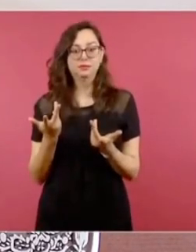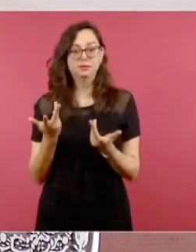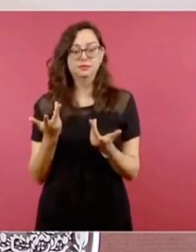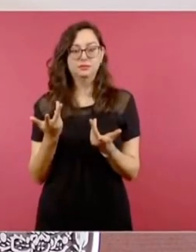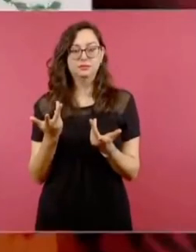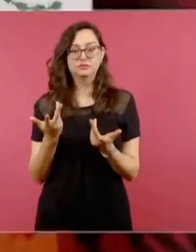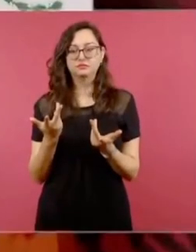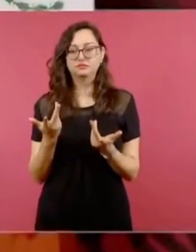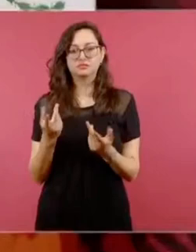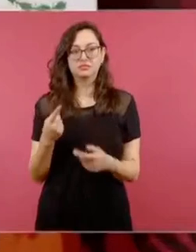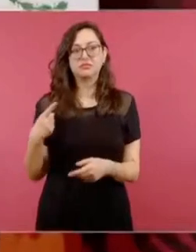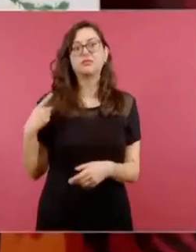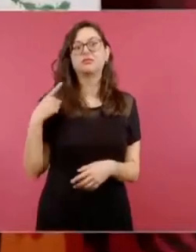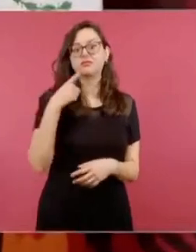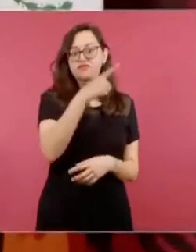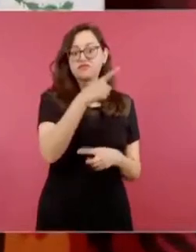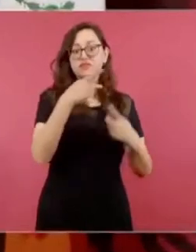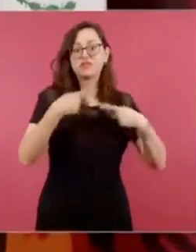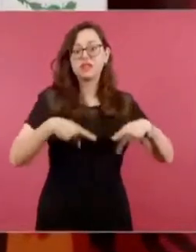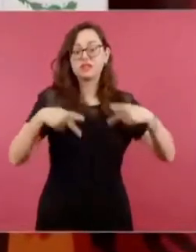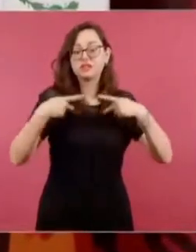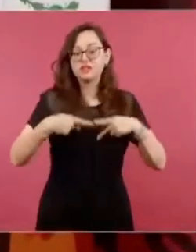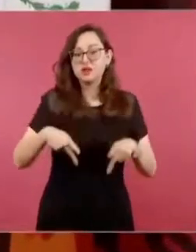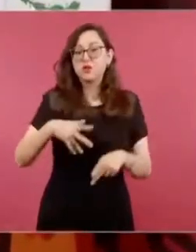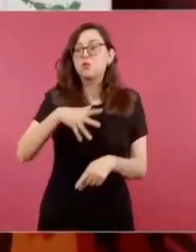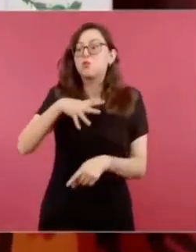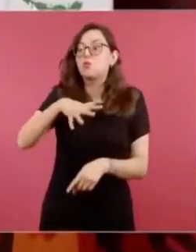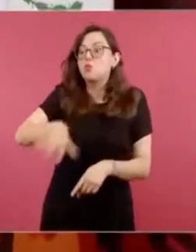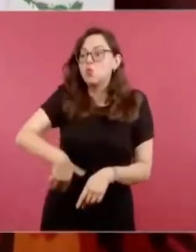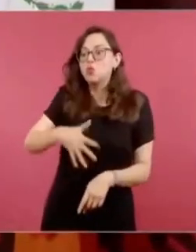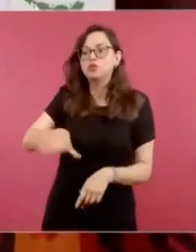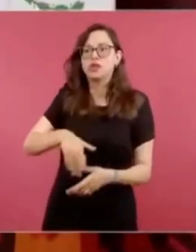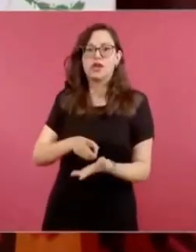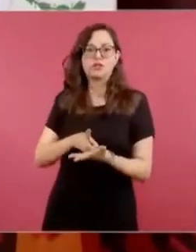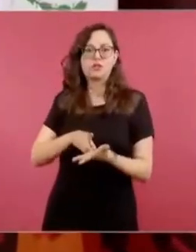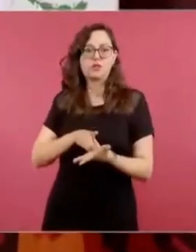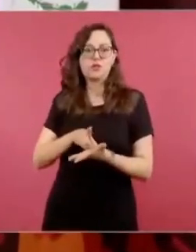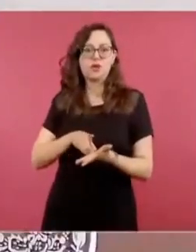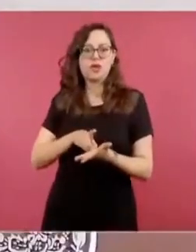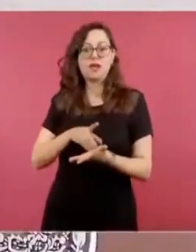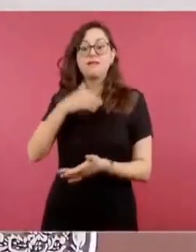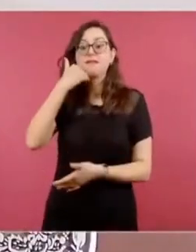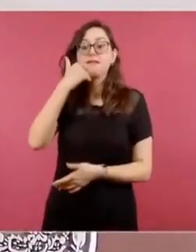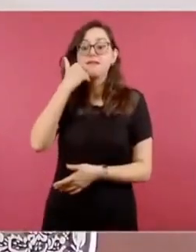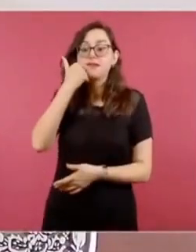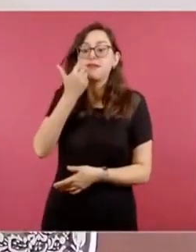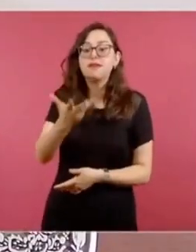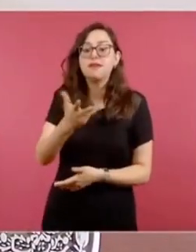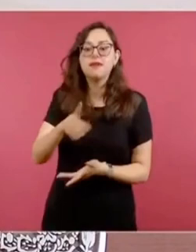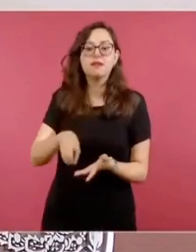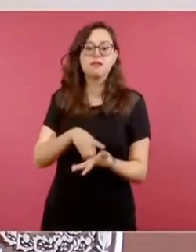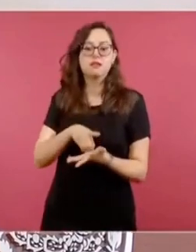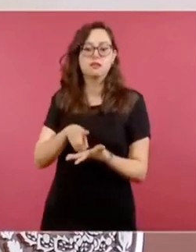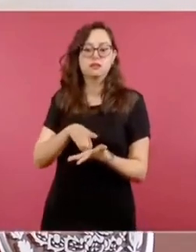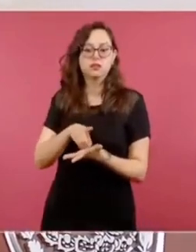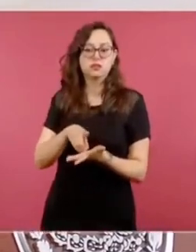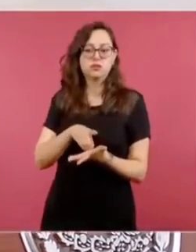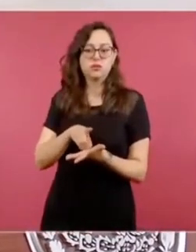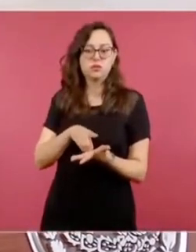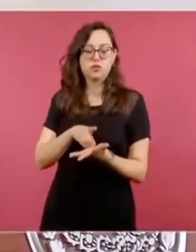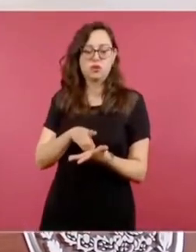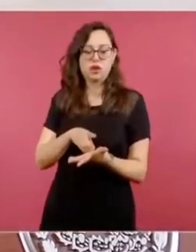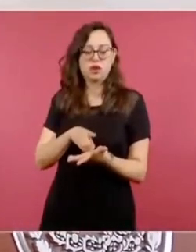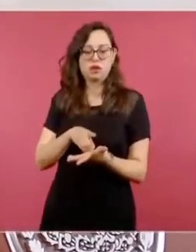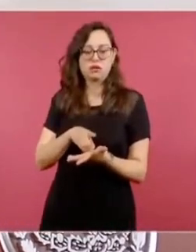consumo que